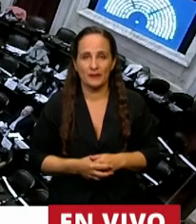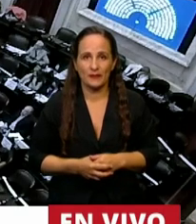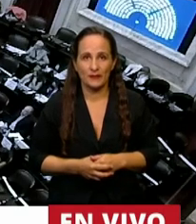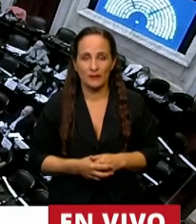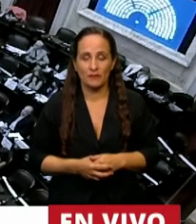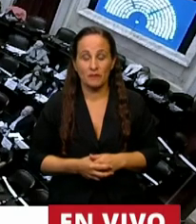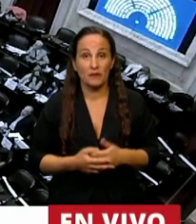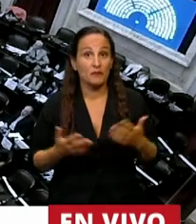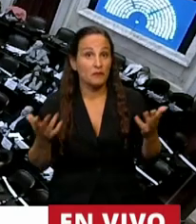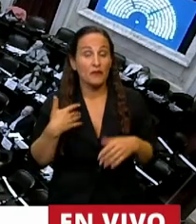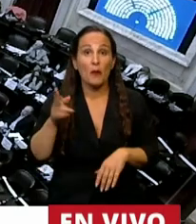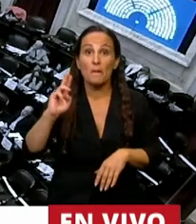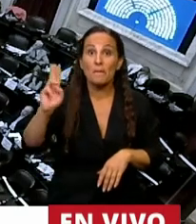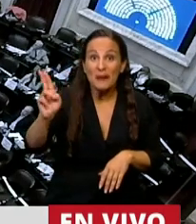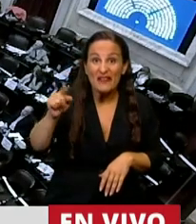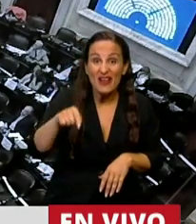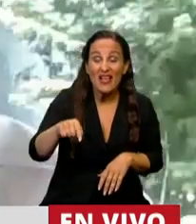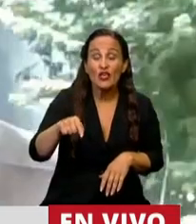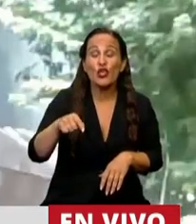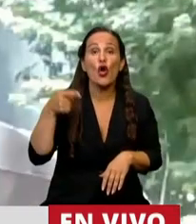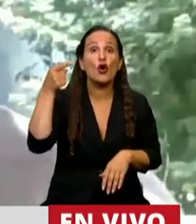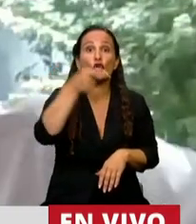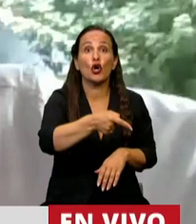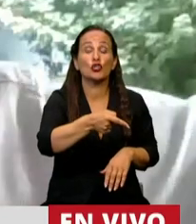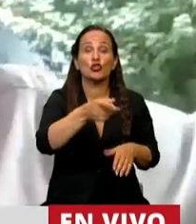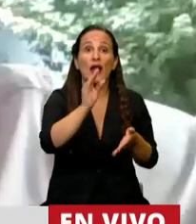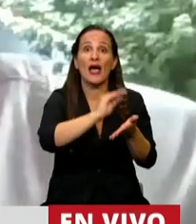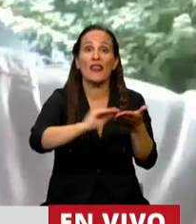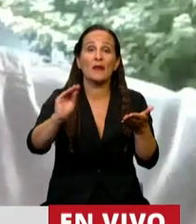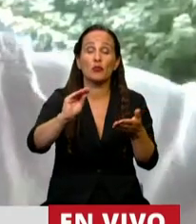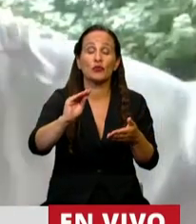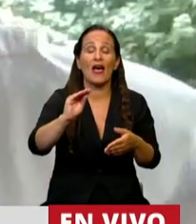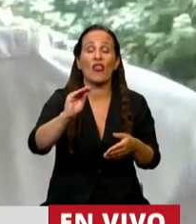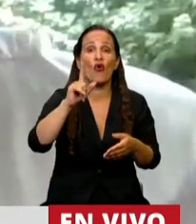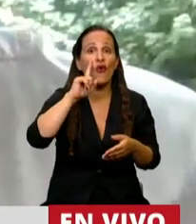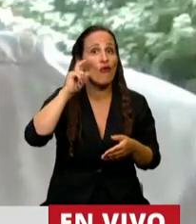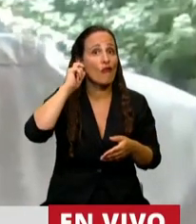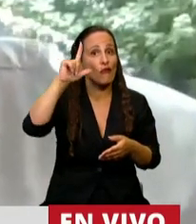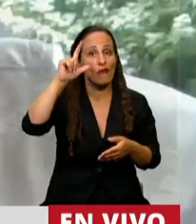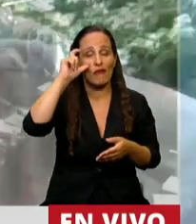Es una cuestión de privilegio, Presidenta, contra el diputado Fernando Iglesias.